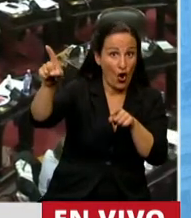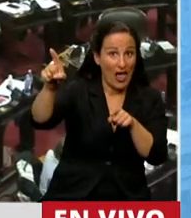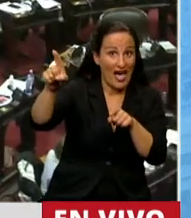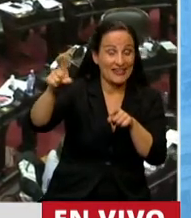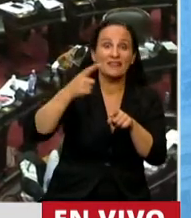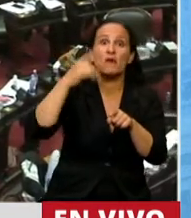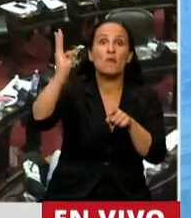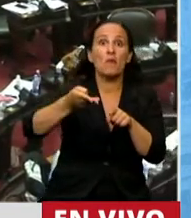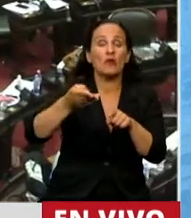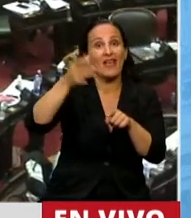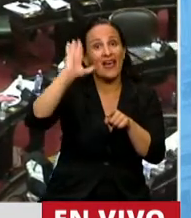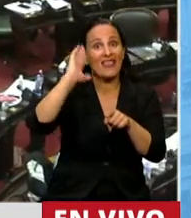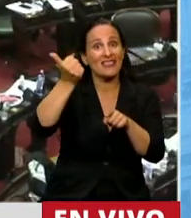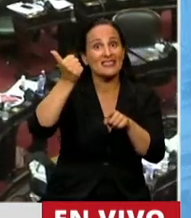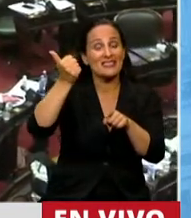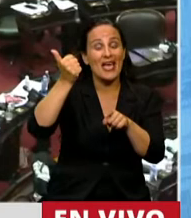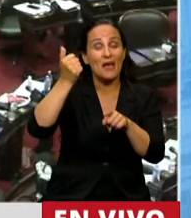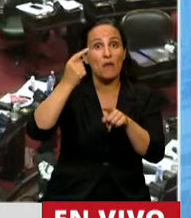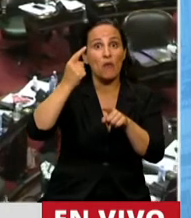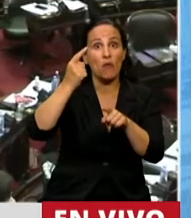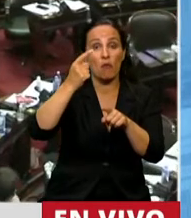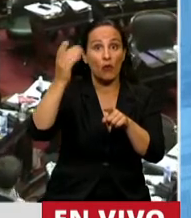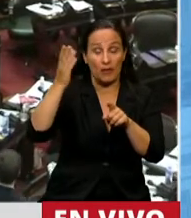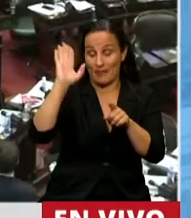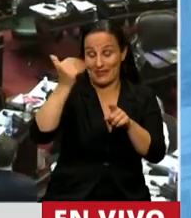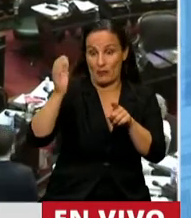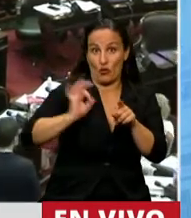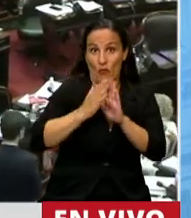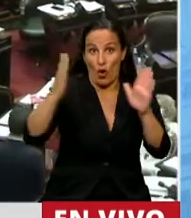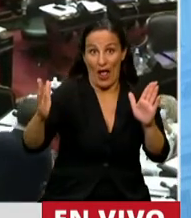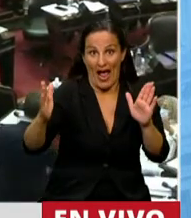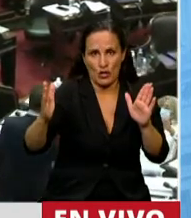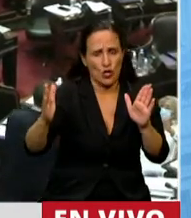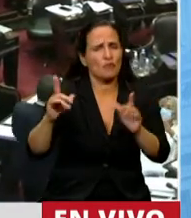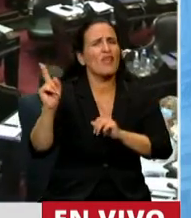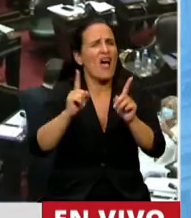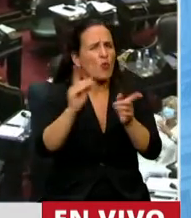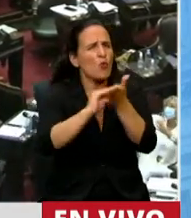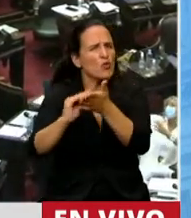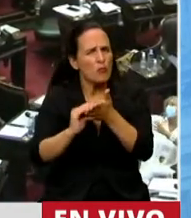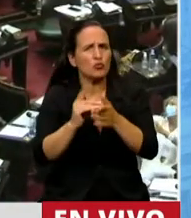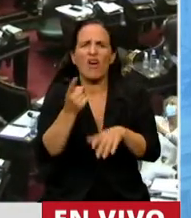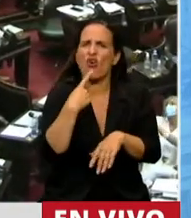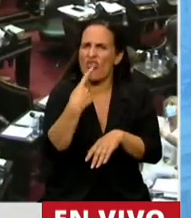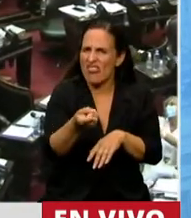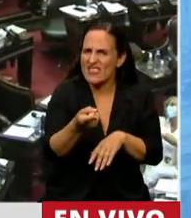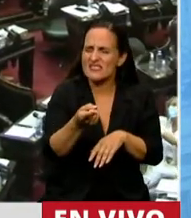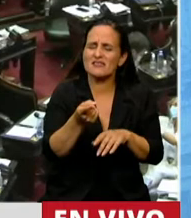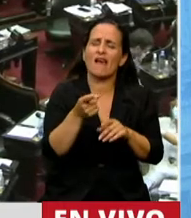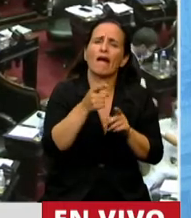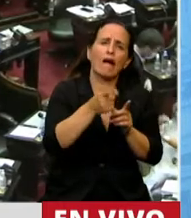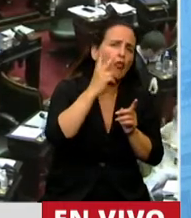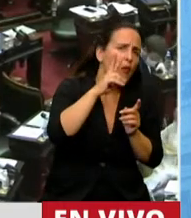anual del 16%, e incluso algún diputado reflexionó que en relación a la que se colocó entre